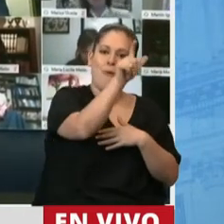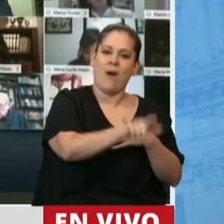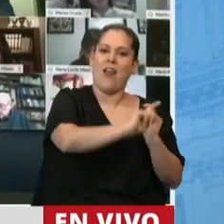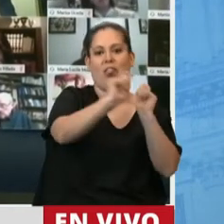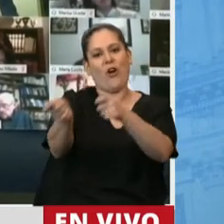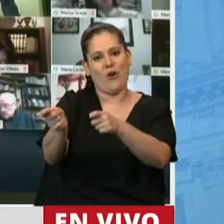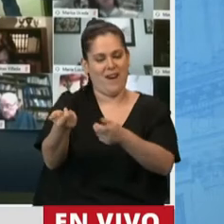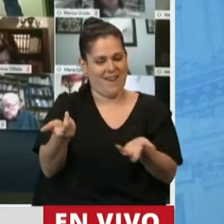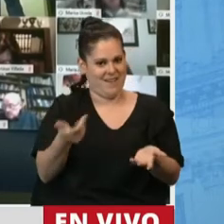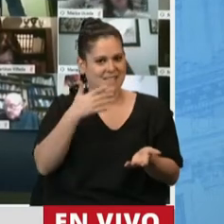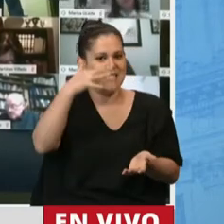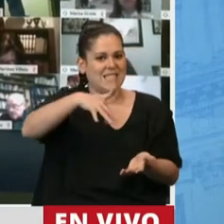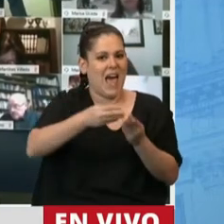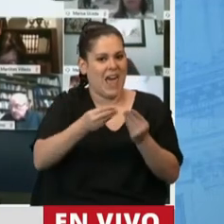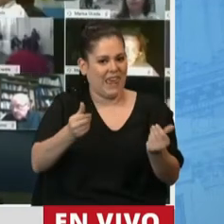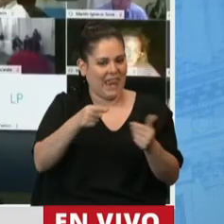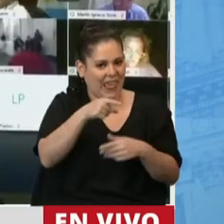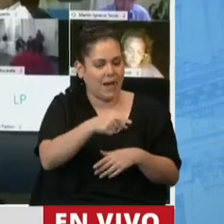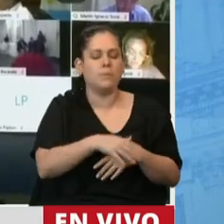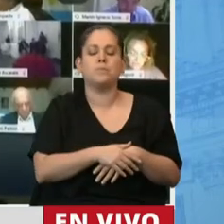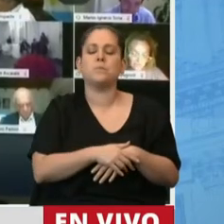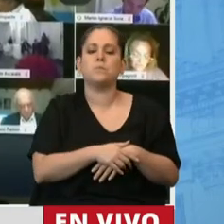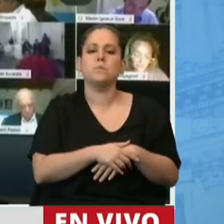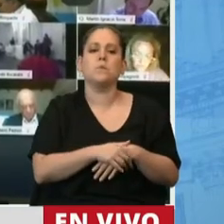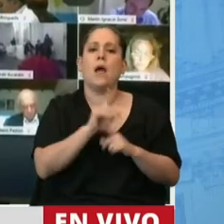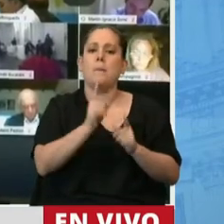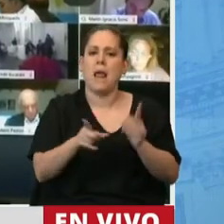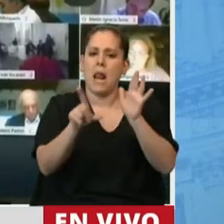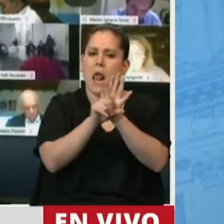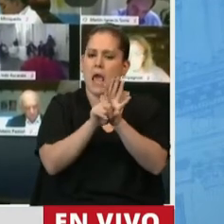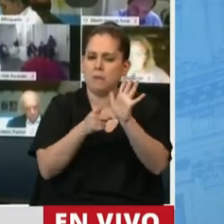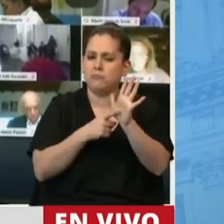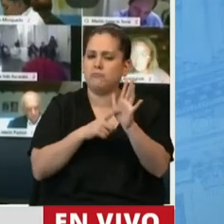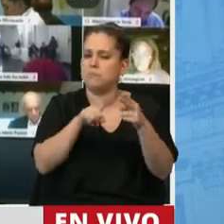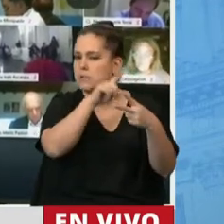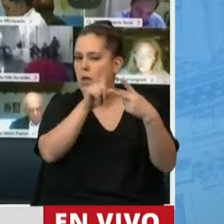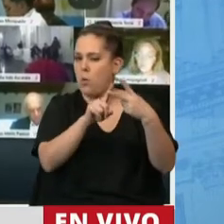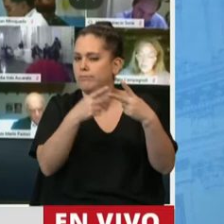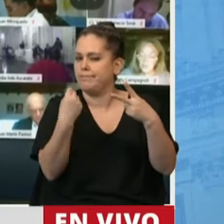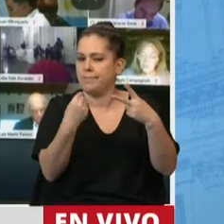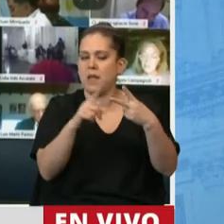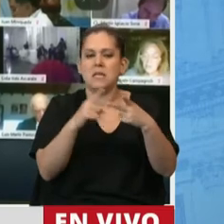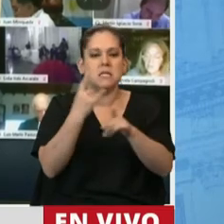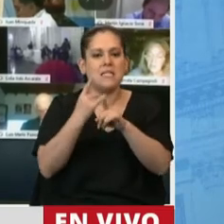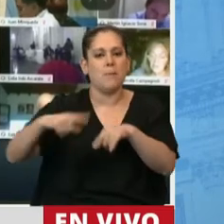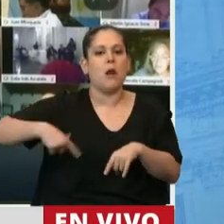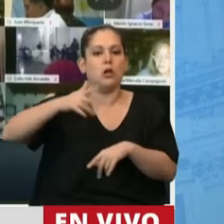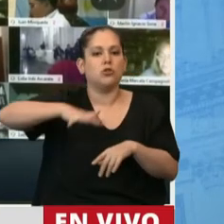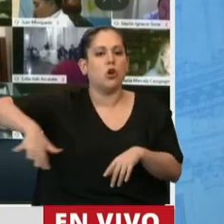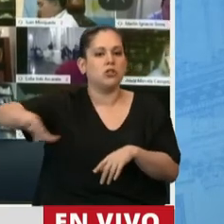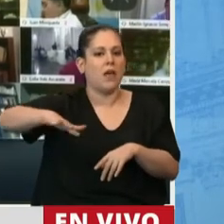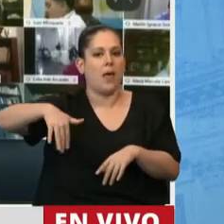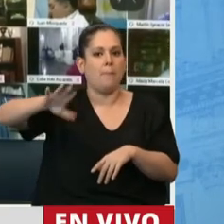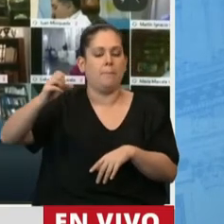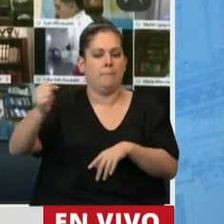Otra de las cosas que demuestra la sanción de esta ley es que siempre la sociedad está un paso más adelante, porque nosotros